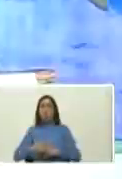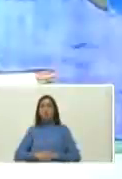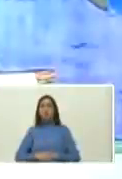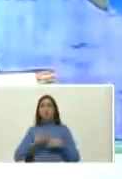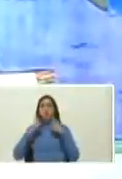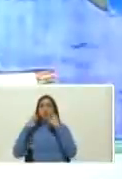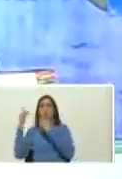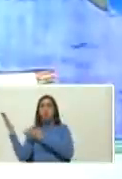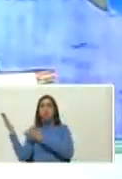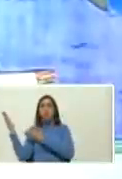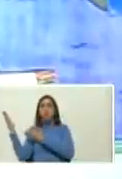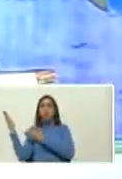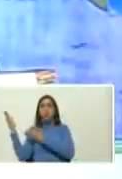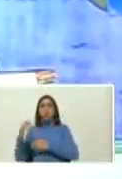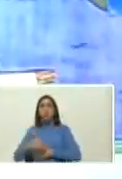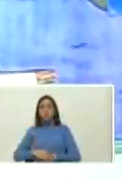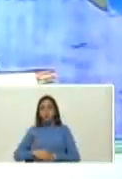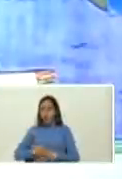¿cómo te parece?